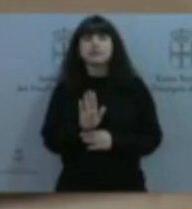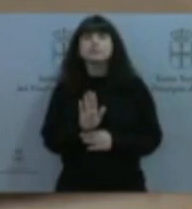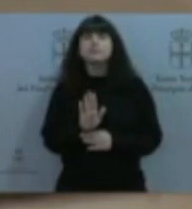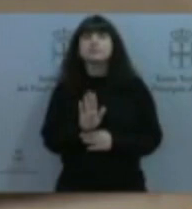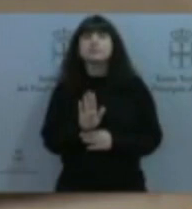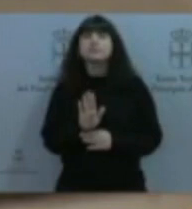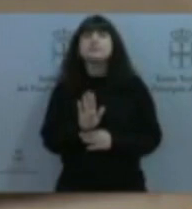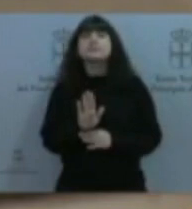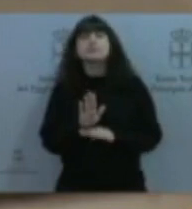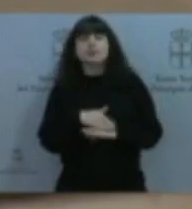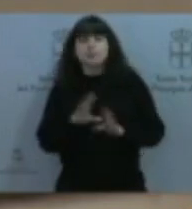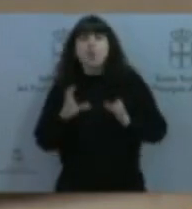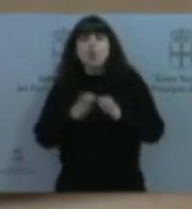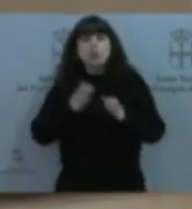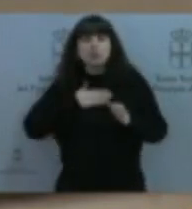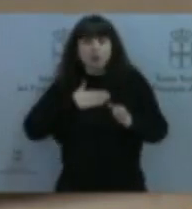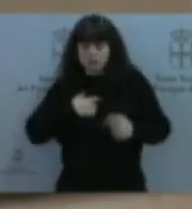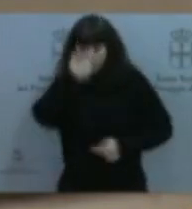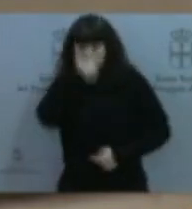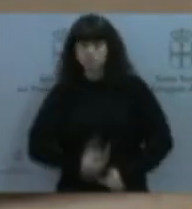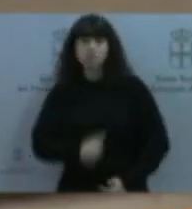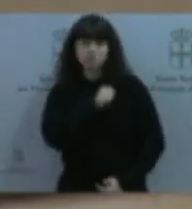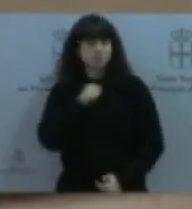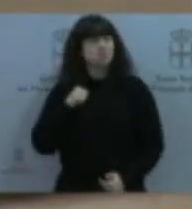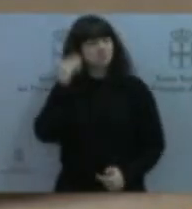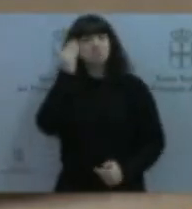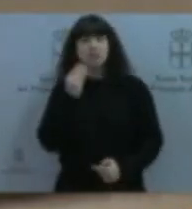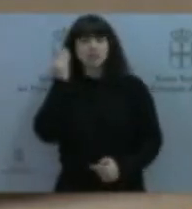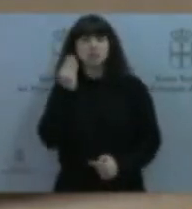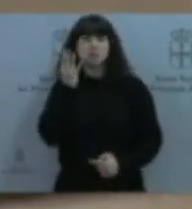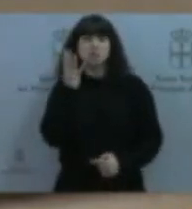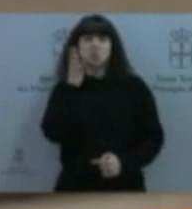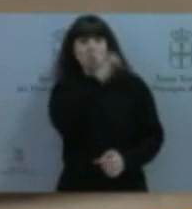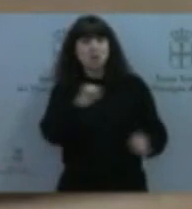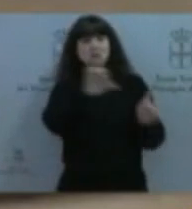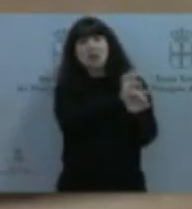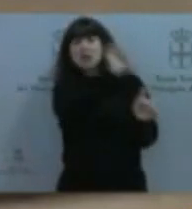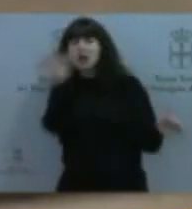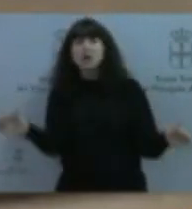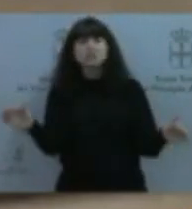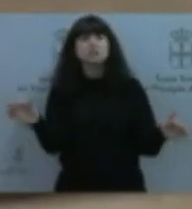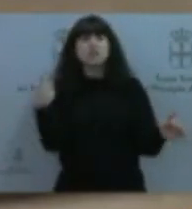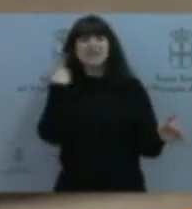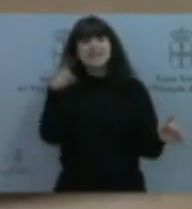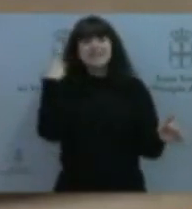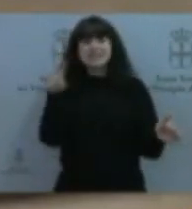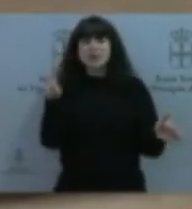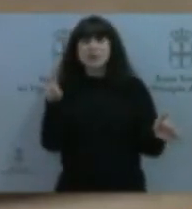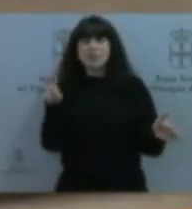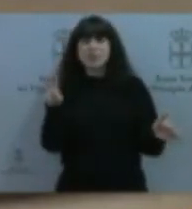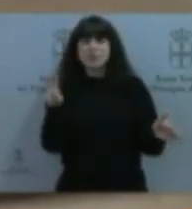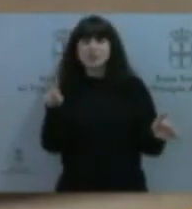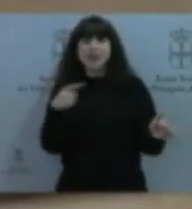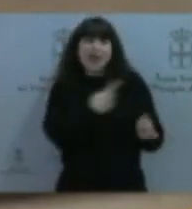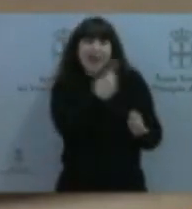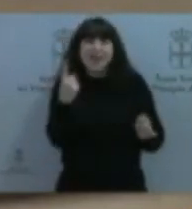mí personalmente, creo que a lo largo de la legislatura ya creo que todos conocemos las preferencias personales de todos y cada uno de los diputados. saben